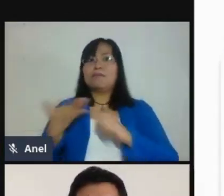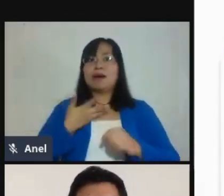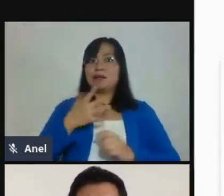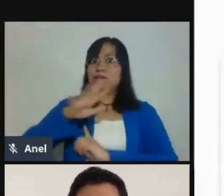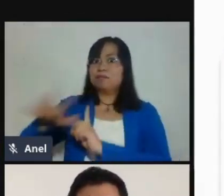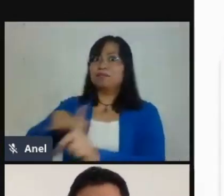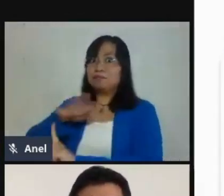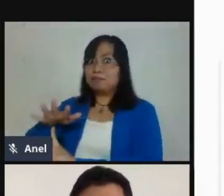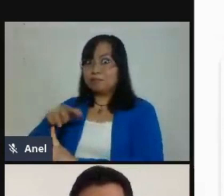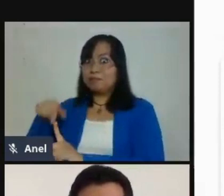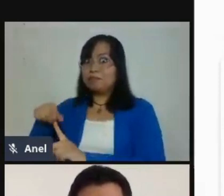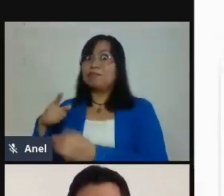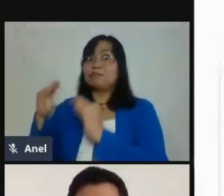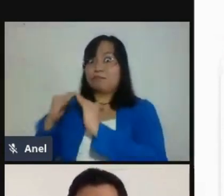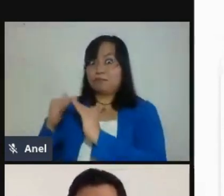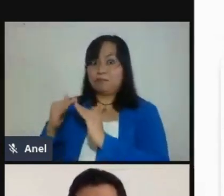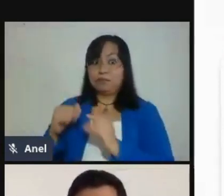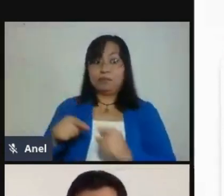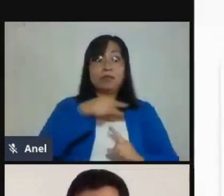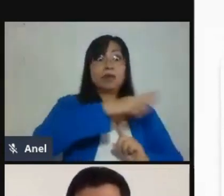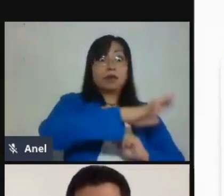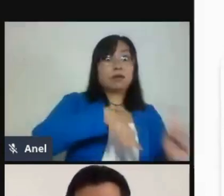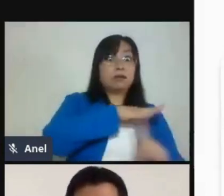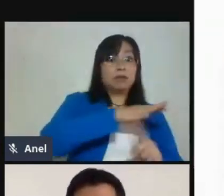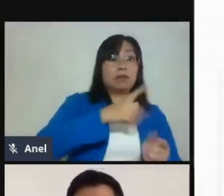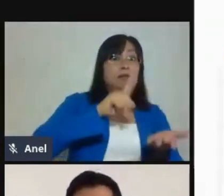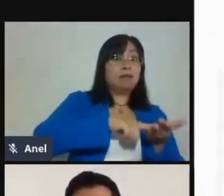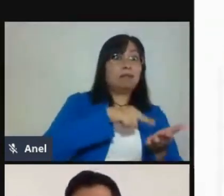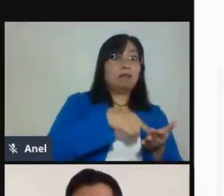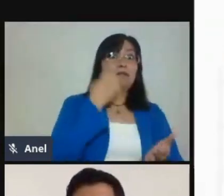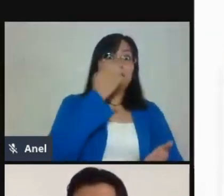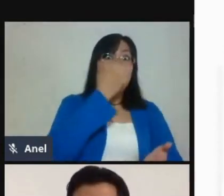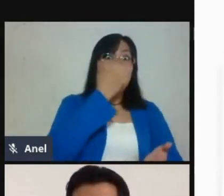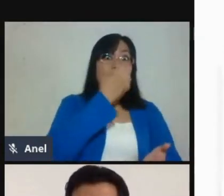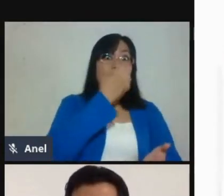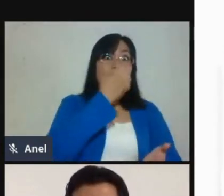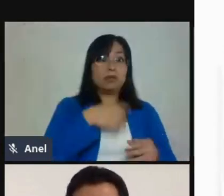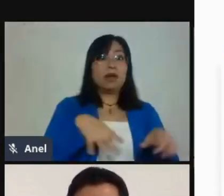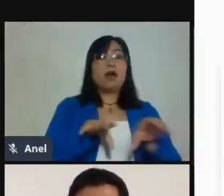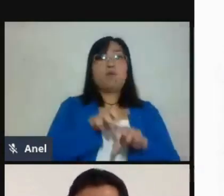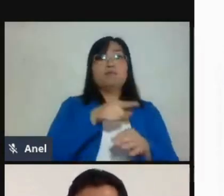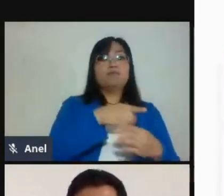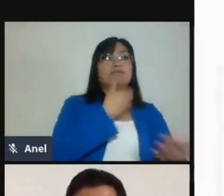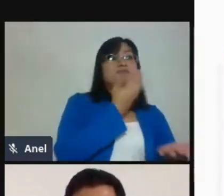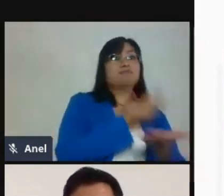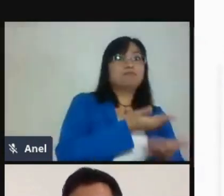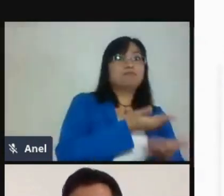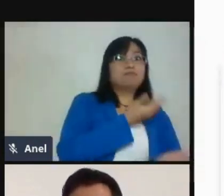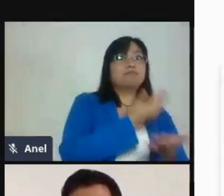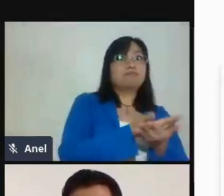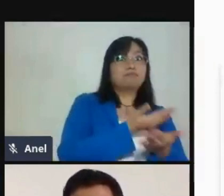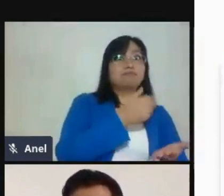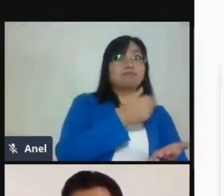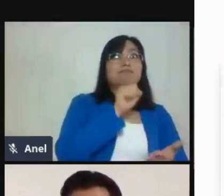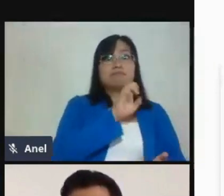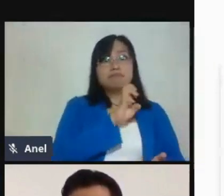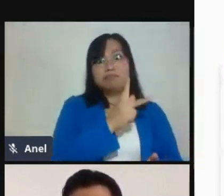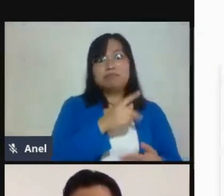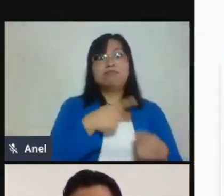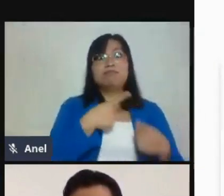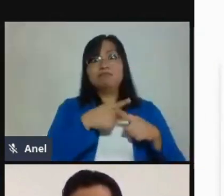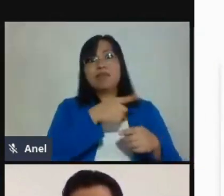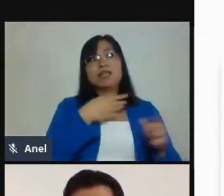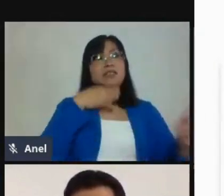preocupados porque nuestros alumnos aprendan y porque avancemos en los programas y porque se logran los objetivos de aprendizaje. Pero